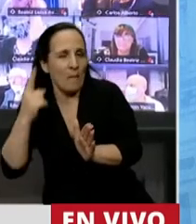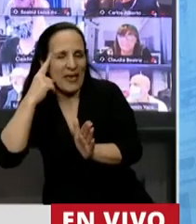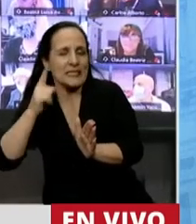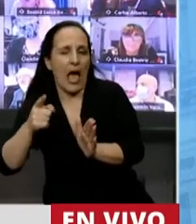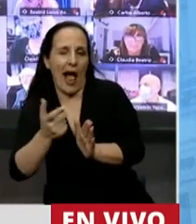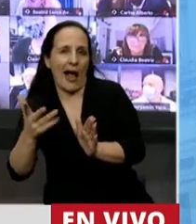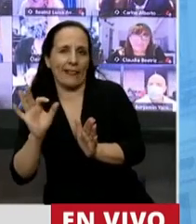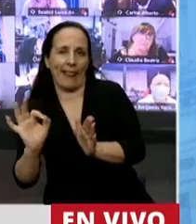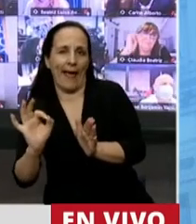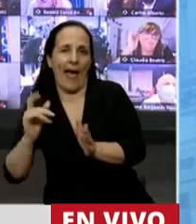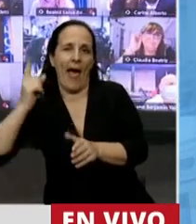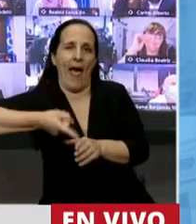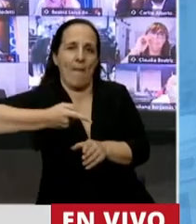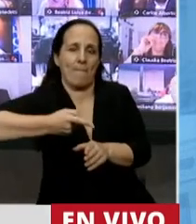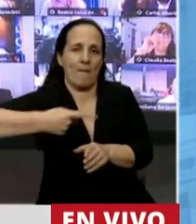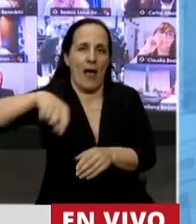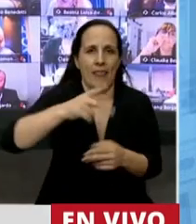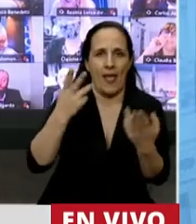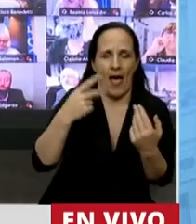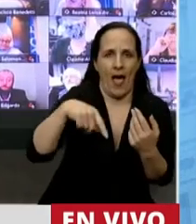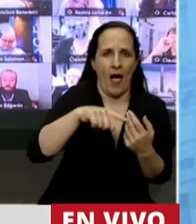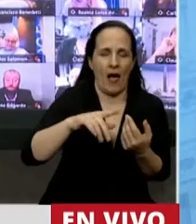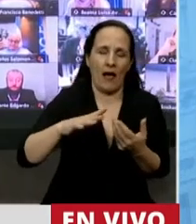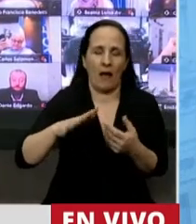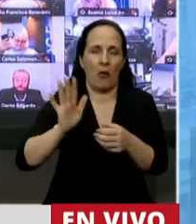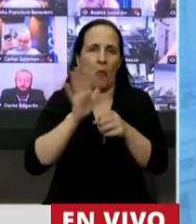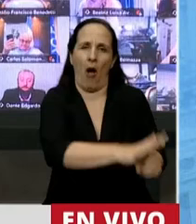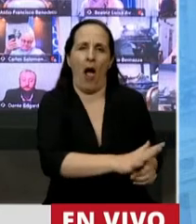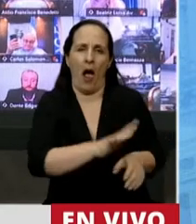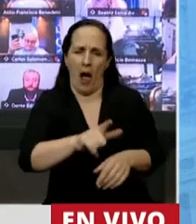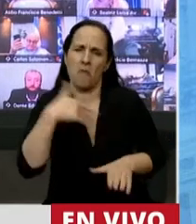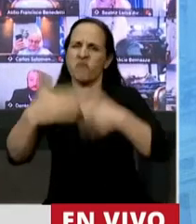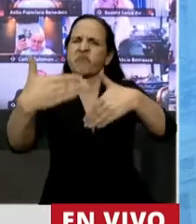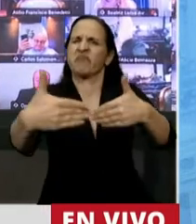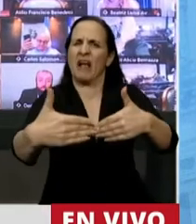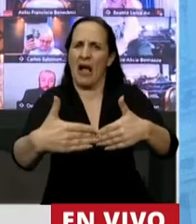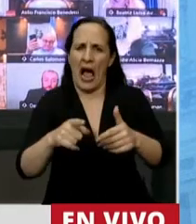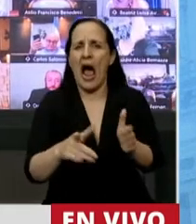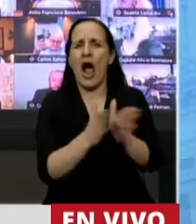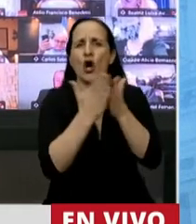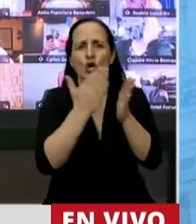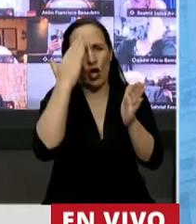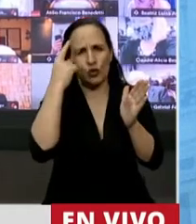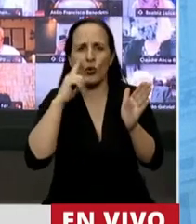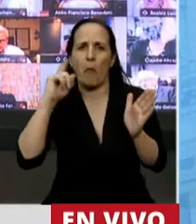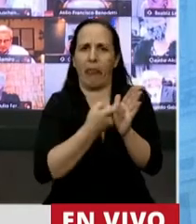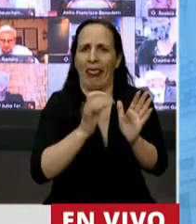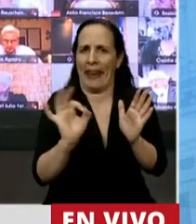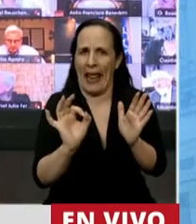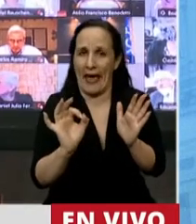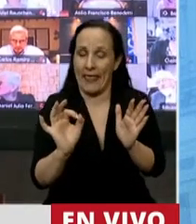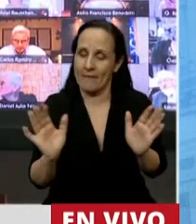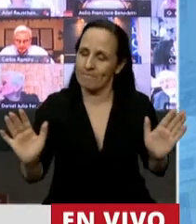números, llevándonos hacia adelante, atropellándonos, no se viola la constitución. Y créanme